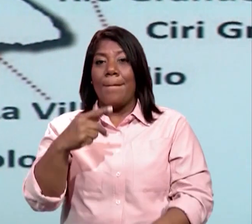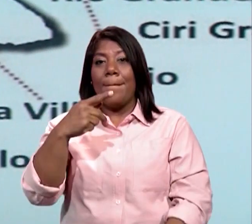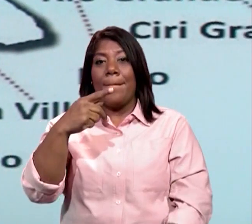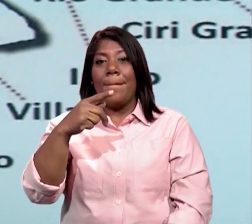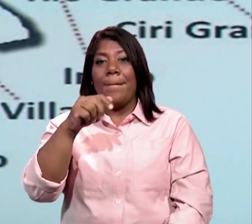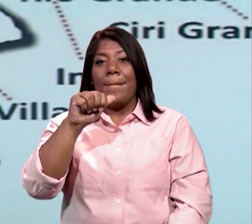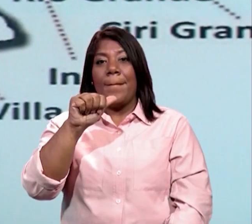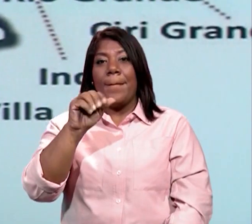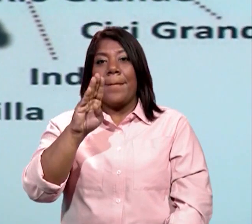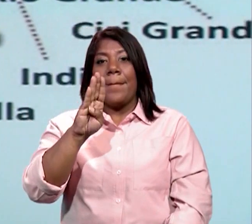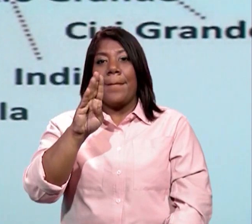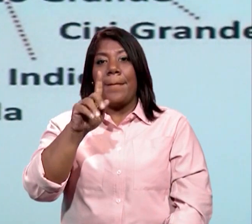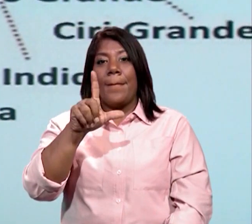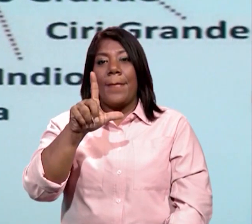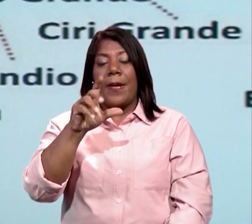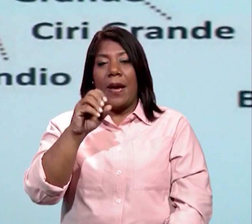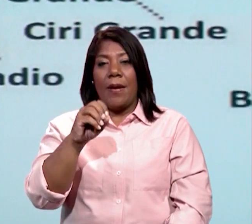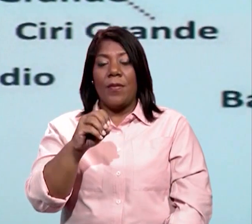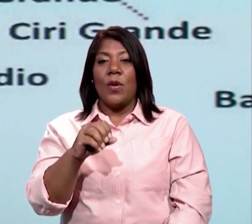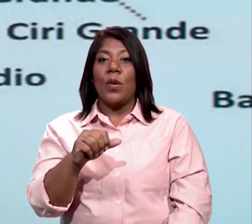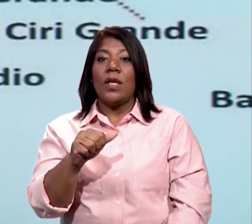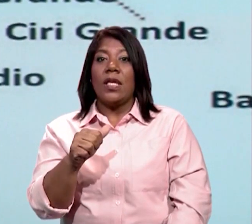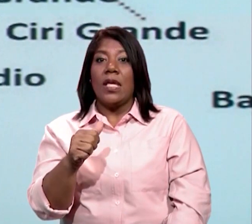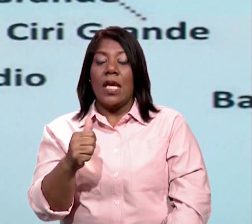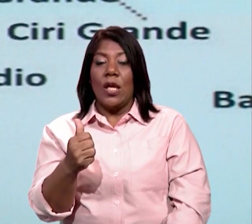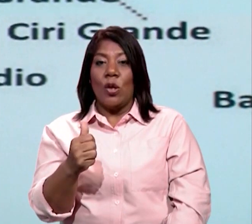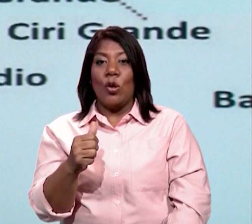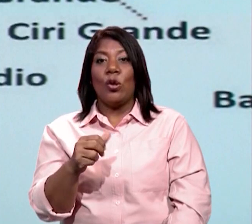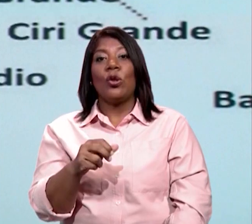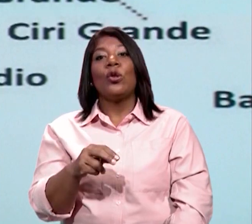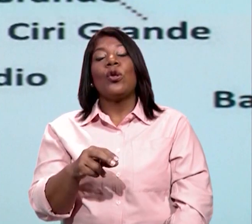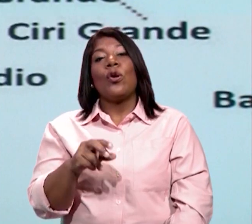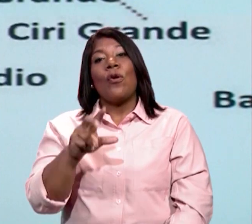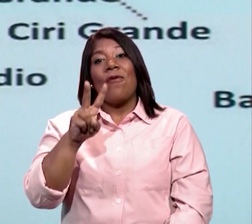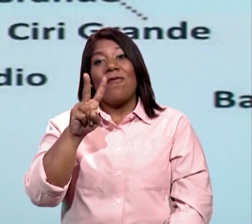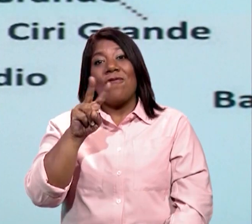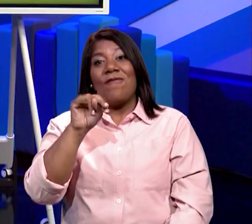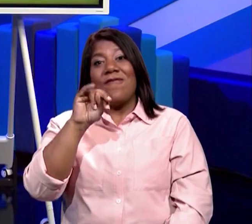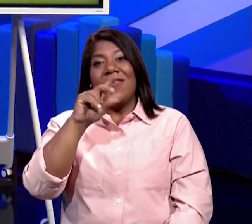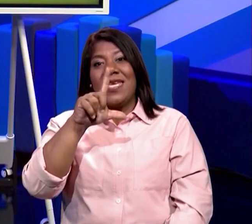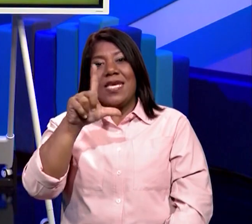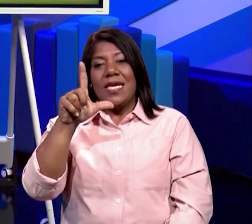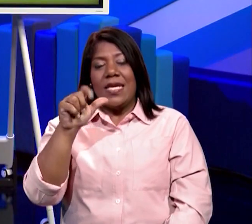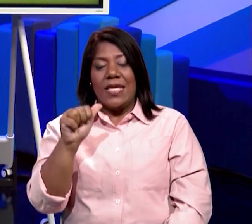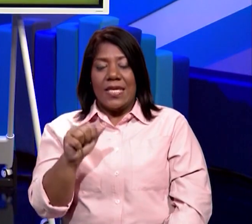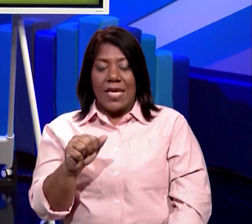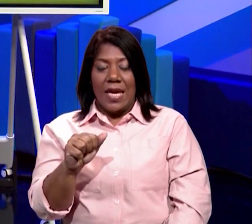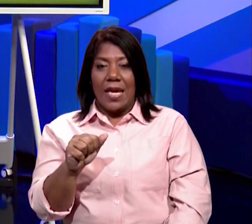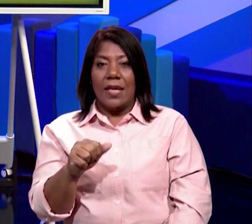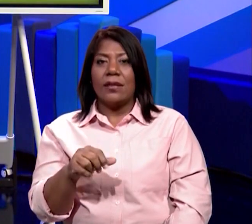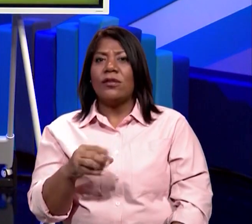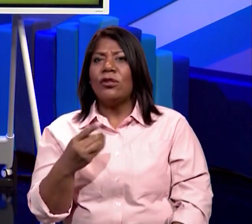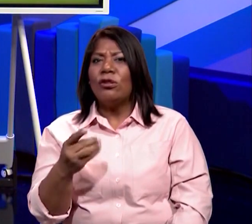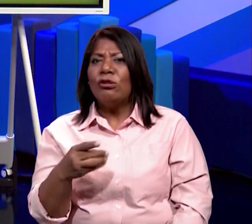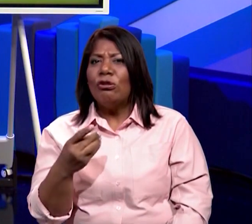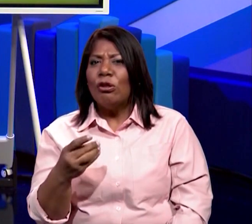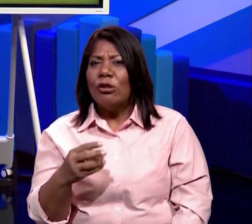tenemos el río La Villa. El río La Villa se encuentra